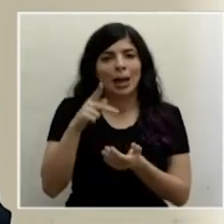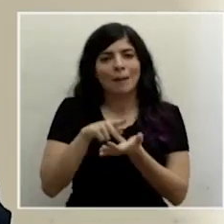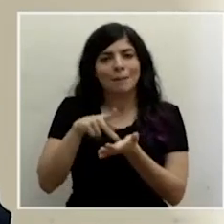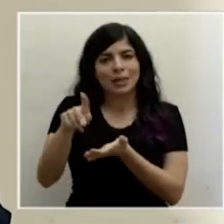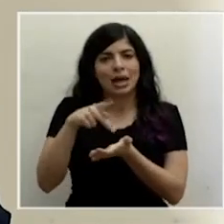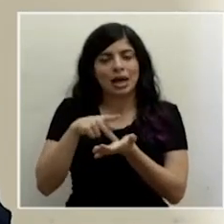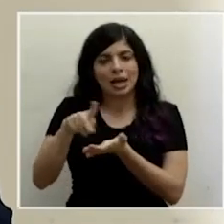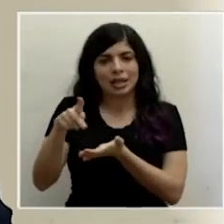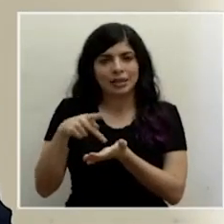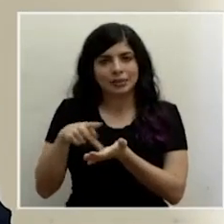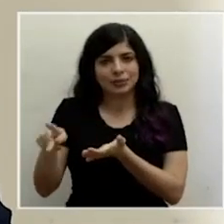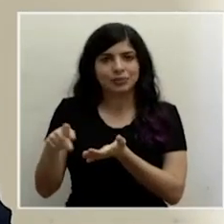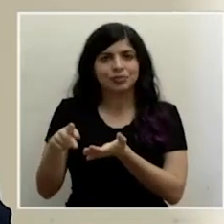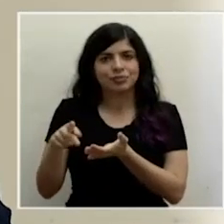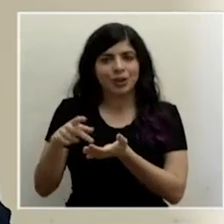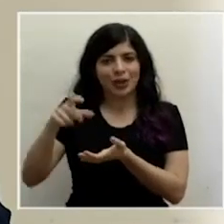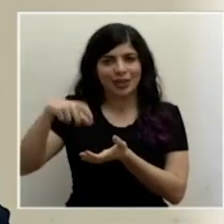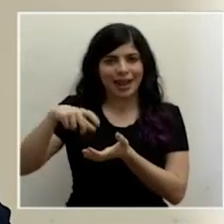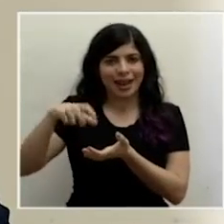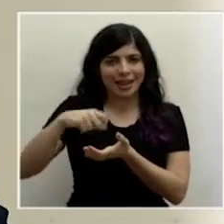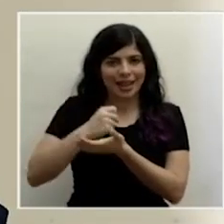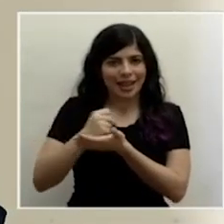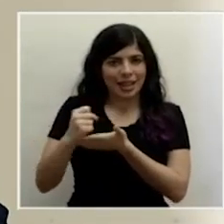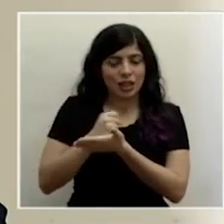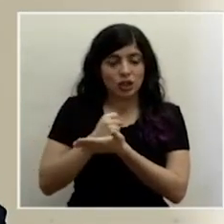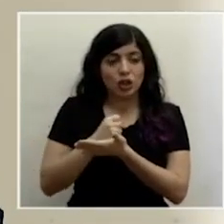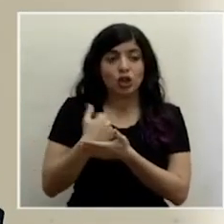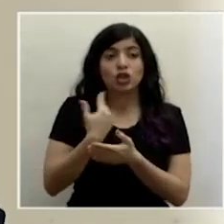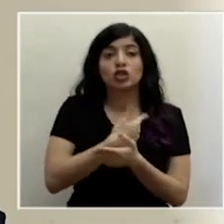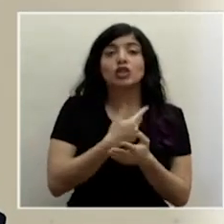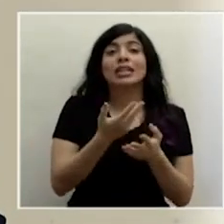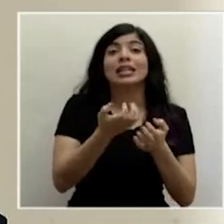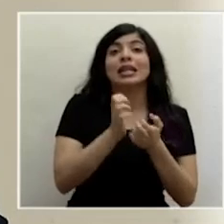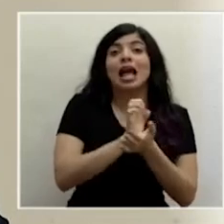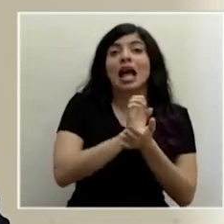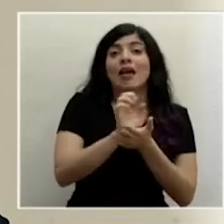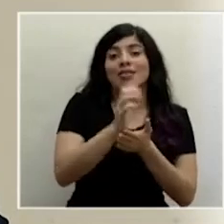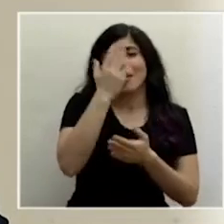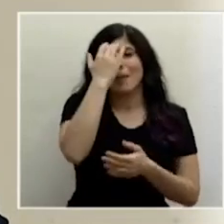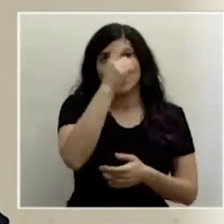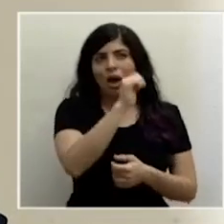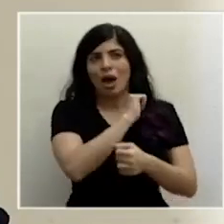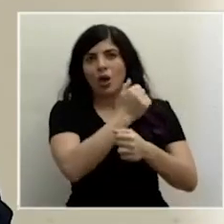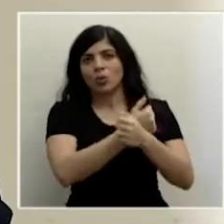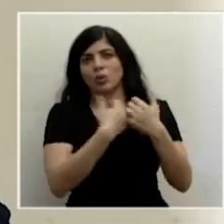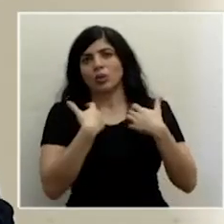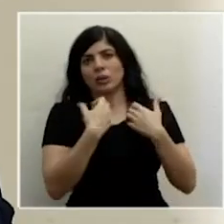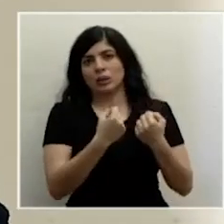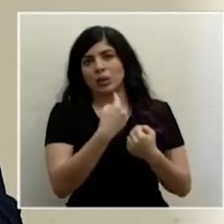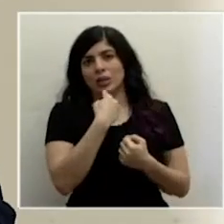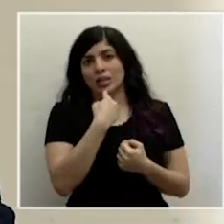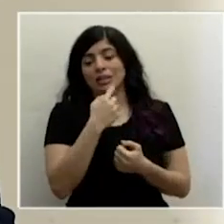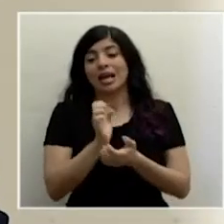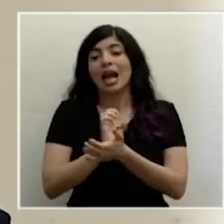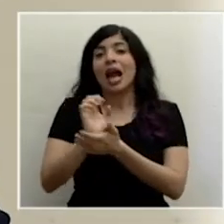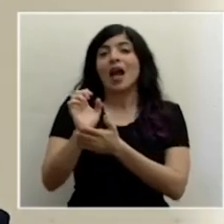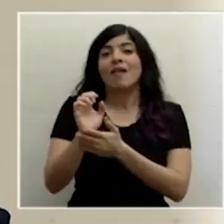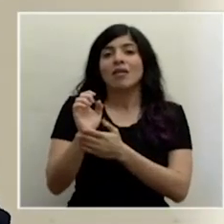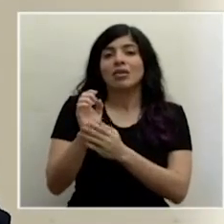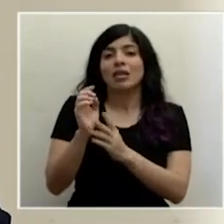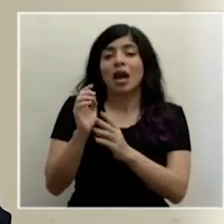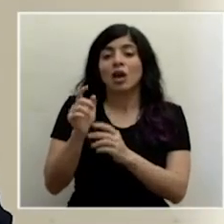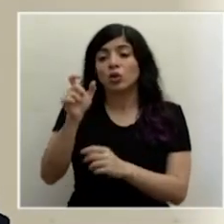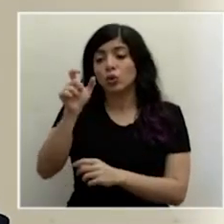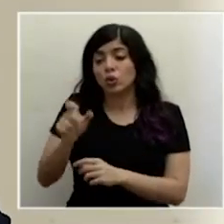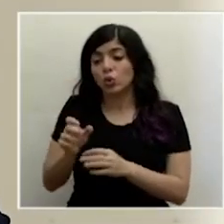a través de la tarjeta de crédito. Lo que queremos evitar, por una recomendación de las autoridades sanitarias, es que haya ese contacto entre el